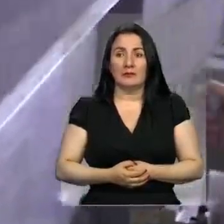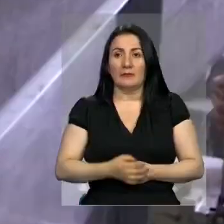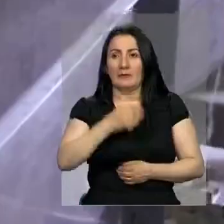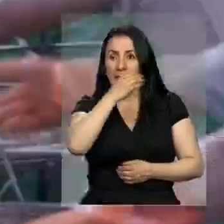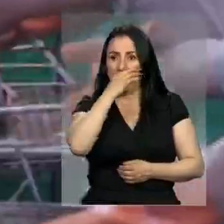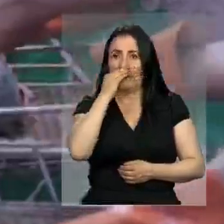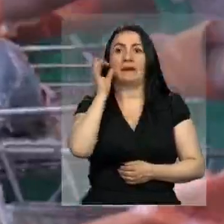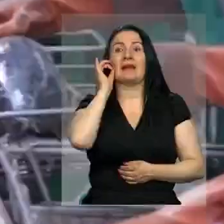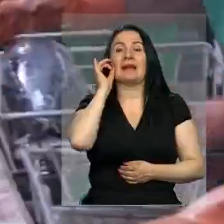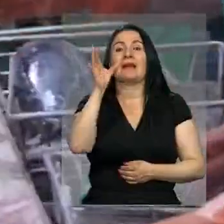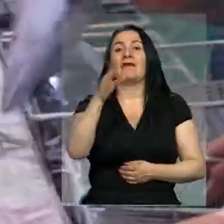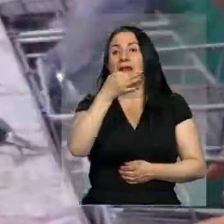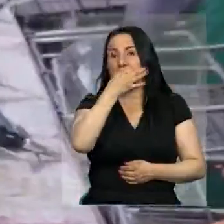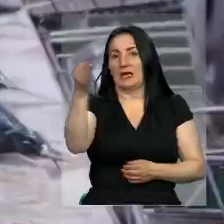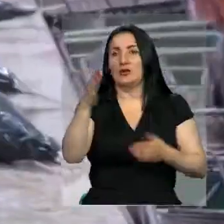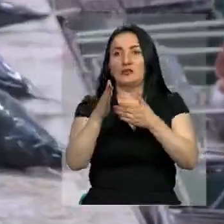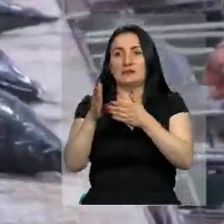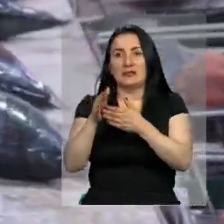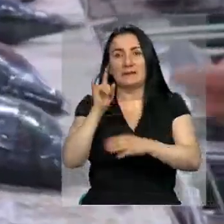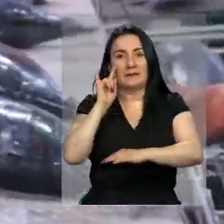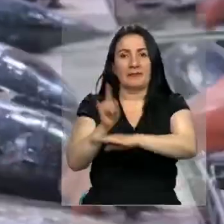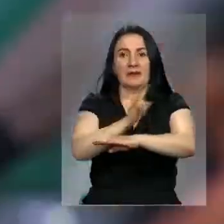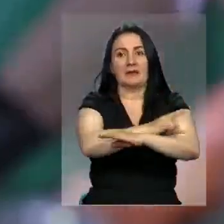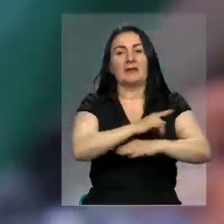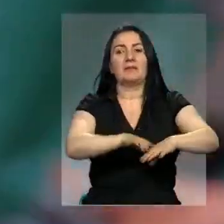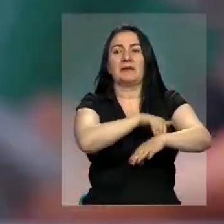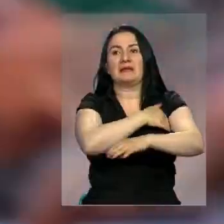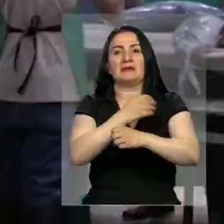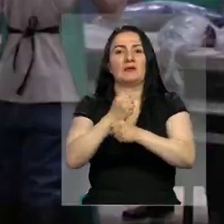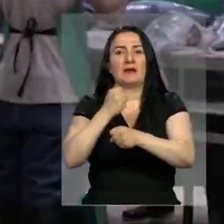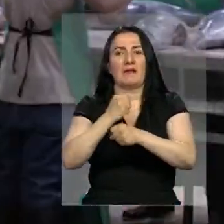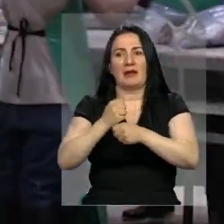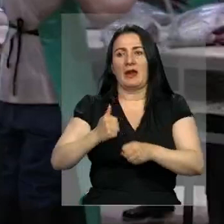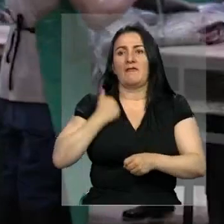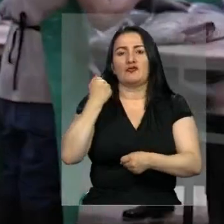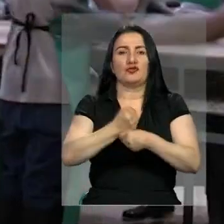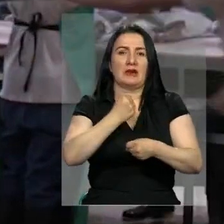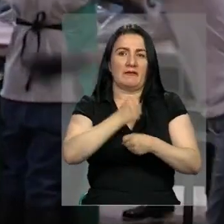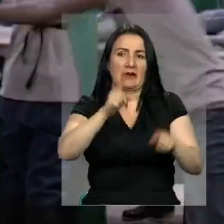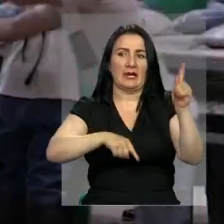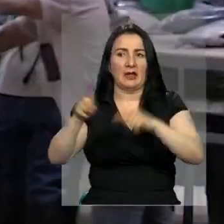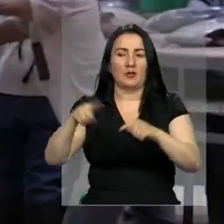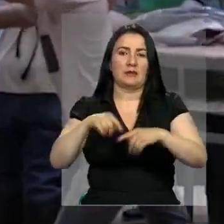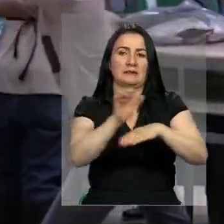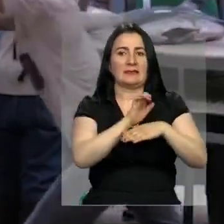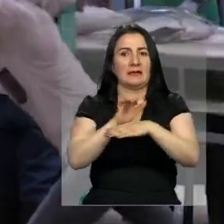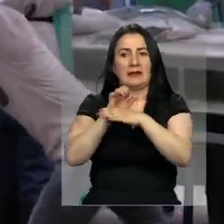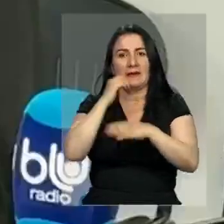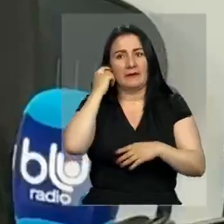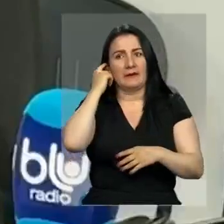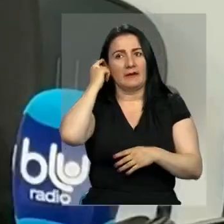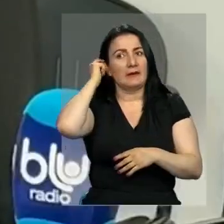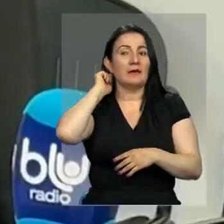Una grave denuncia se conoció por medio de inspectoras del Ministerio de Trabajo que habrían evidenciado abusos laborales en algunas entidades del país. Las